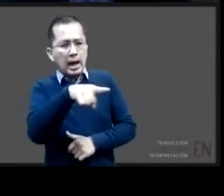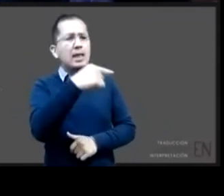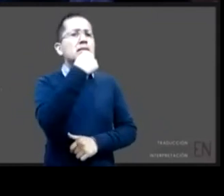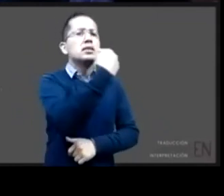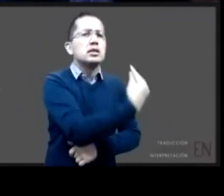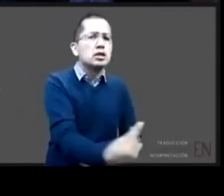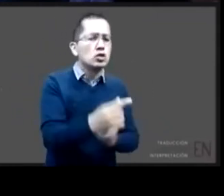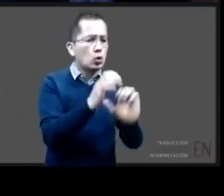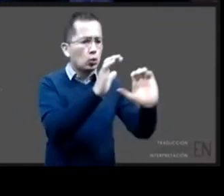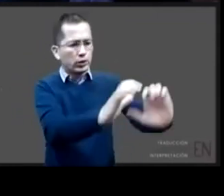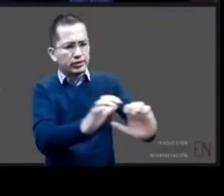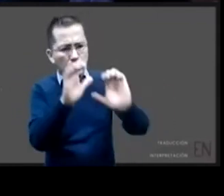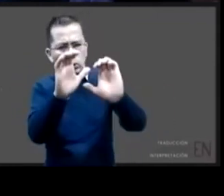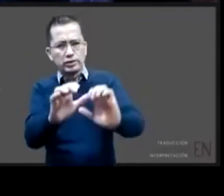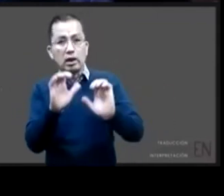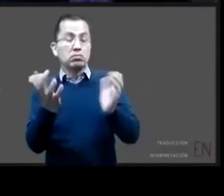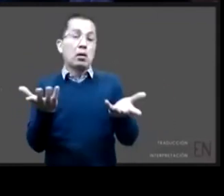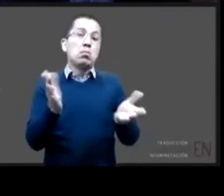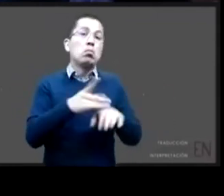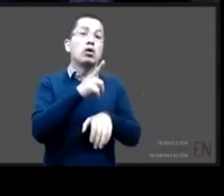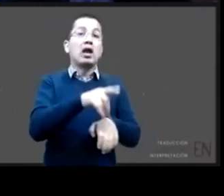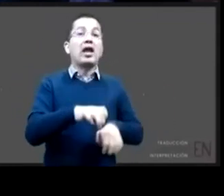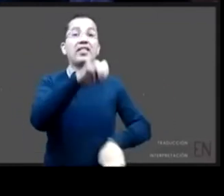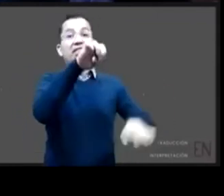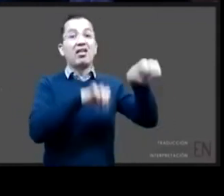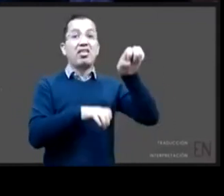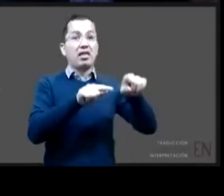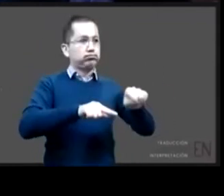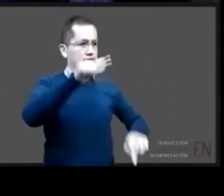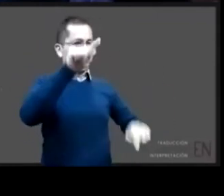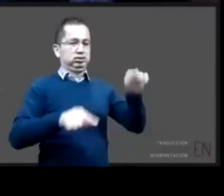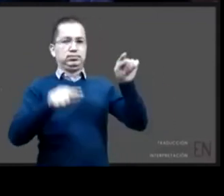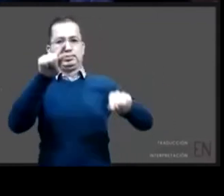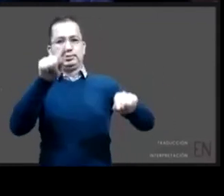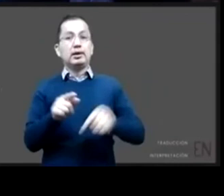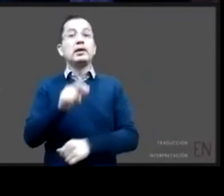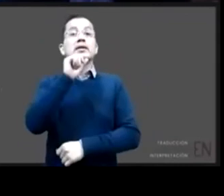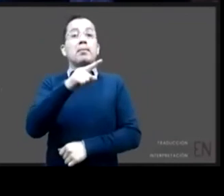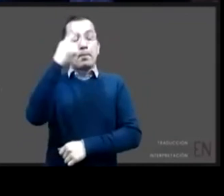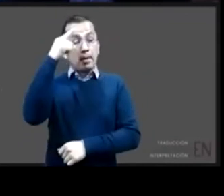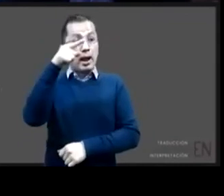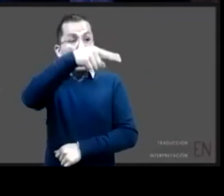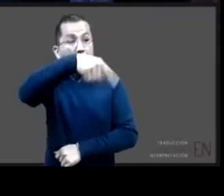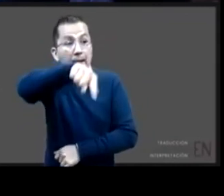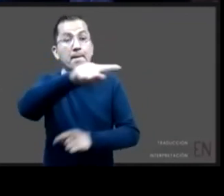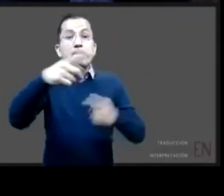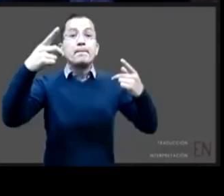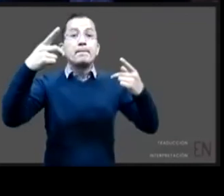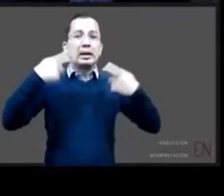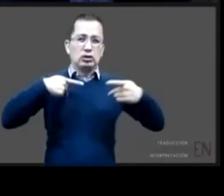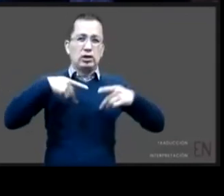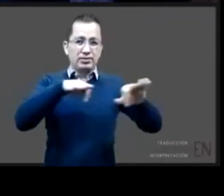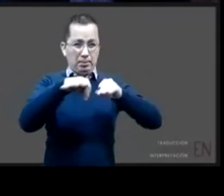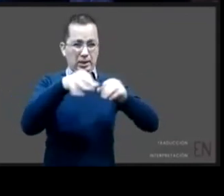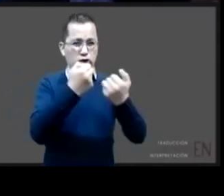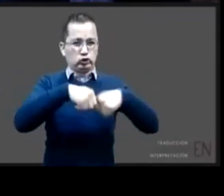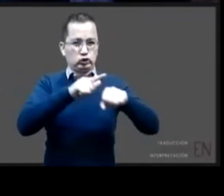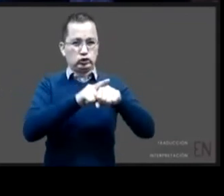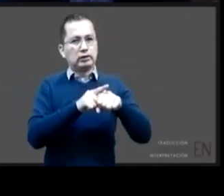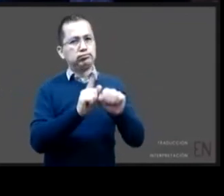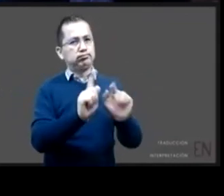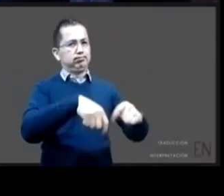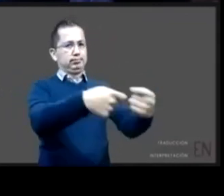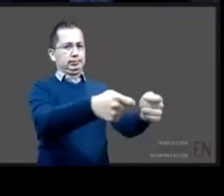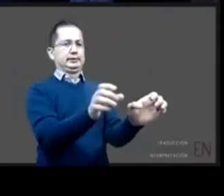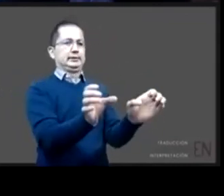dependiendo de sus edades el tema de la certificación con las trabajadoras sociales servicios de enfermería que también